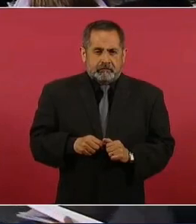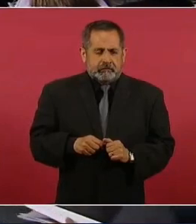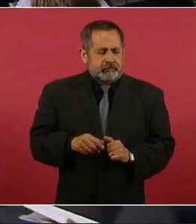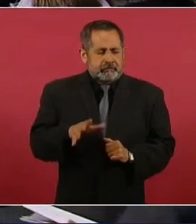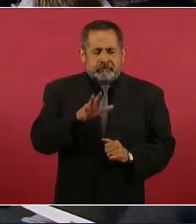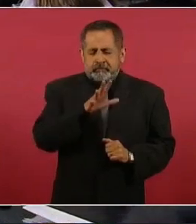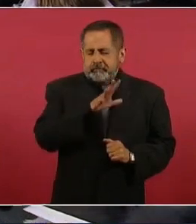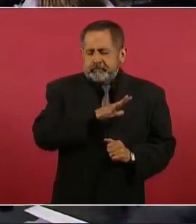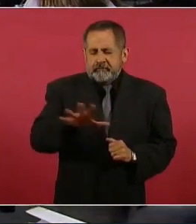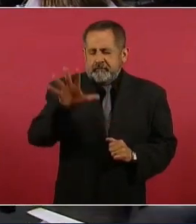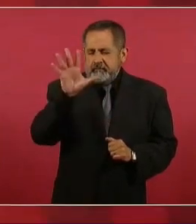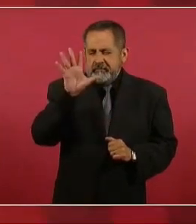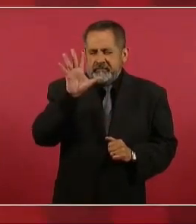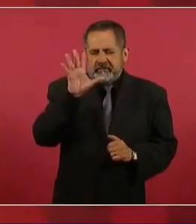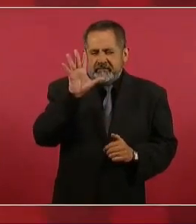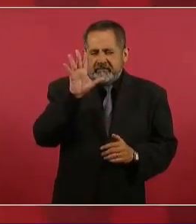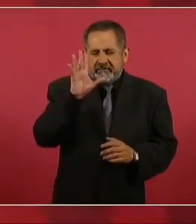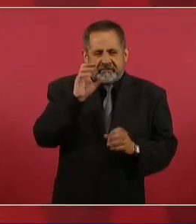excepcional.